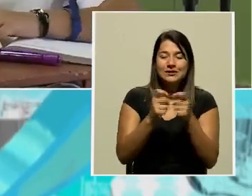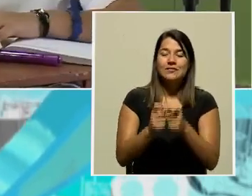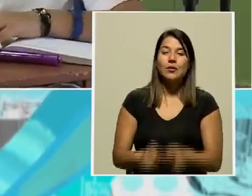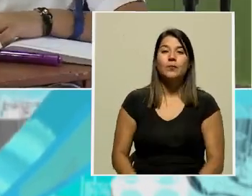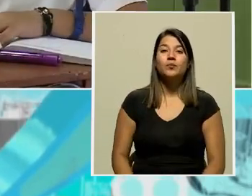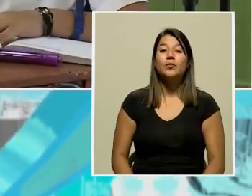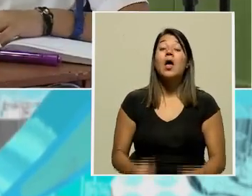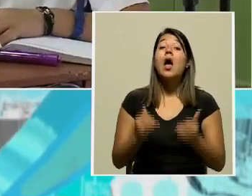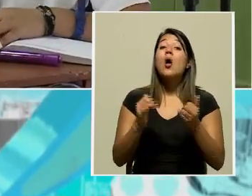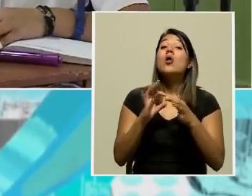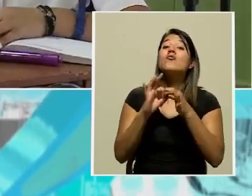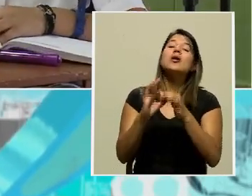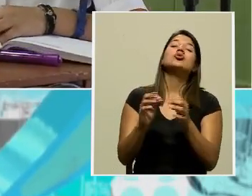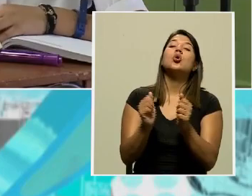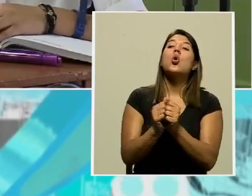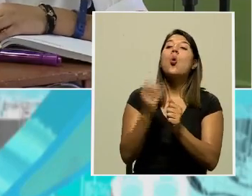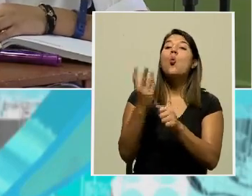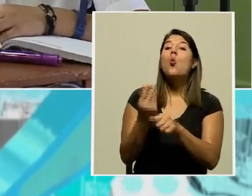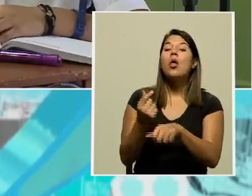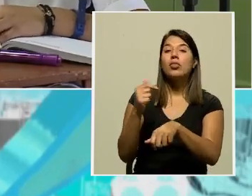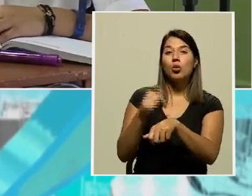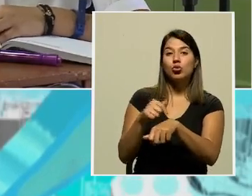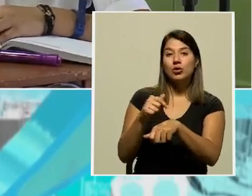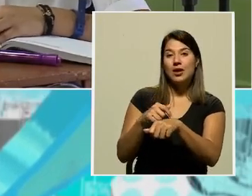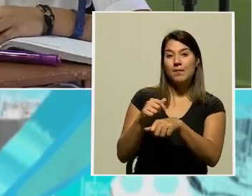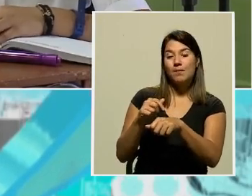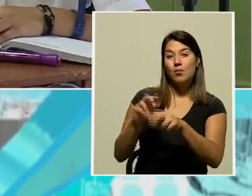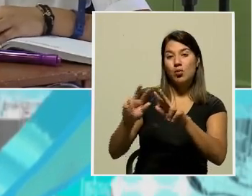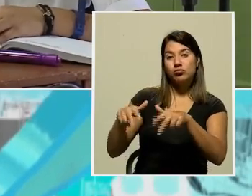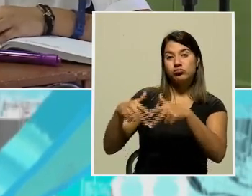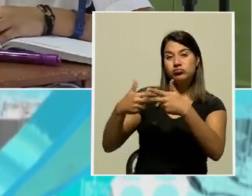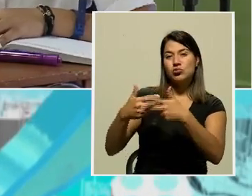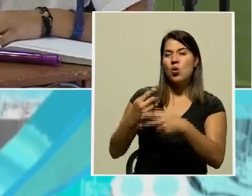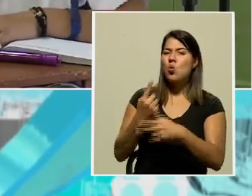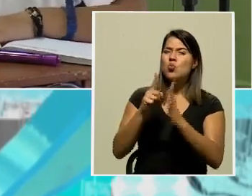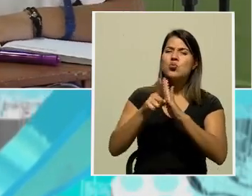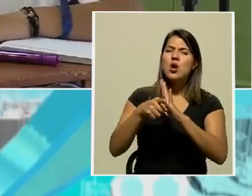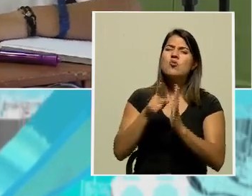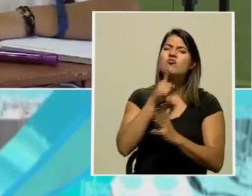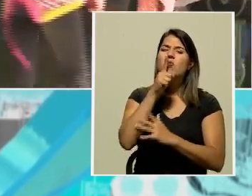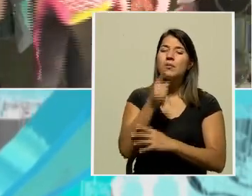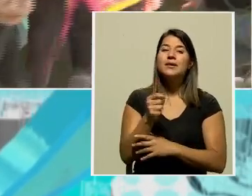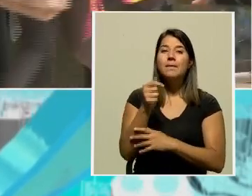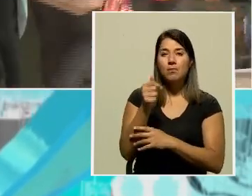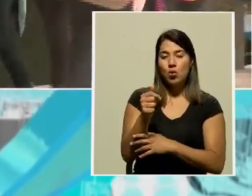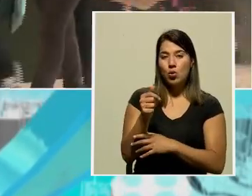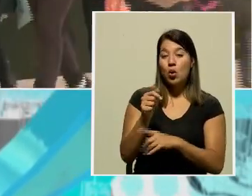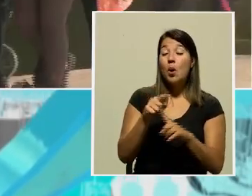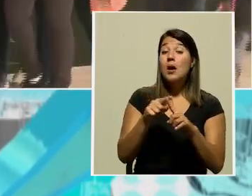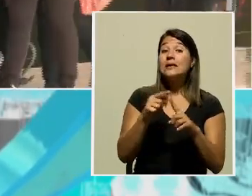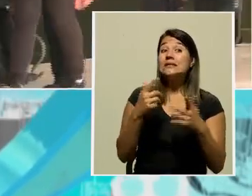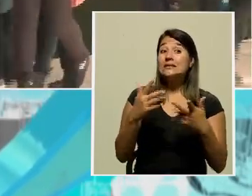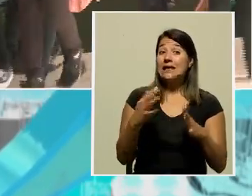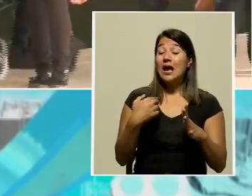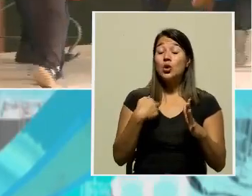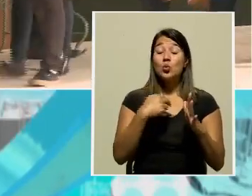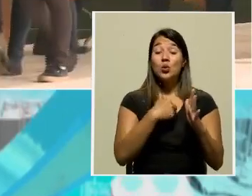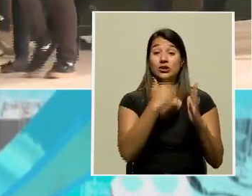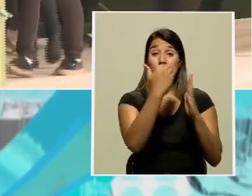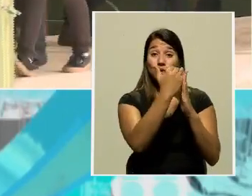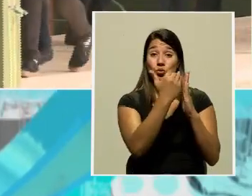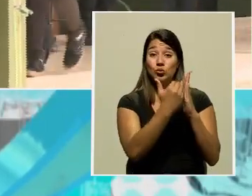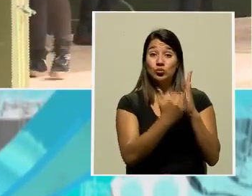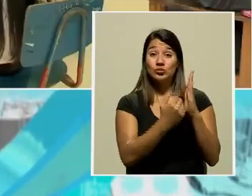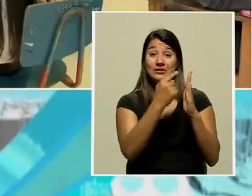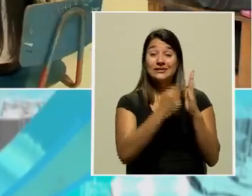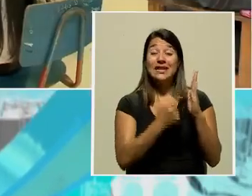Con respecto a la cantidad de horas, en realidad una hora es realmente muy poco. Lo que está estipulado en los lineamientos o disposiciones de salud es que